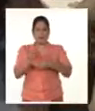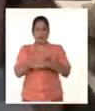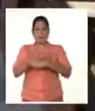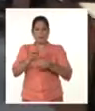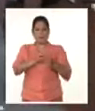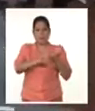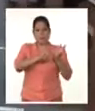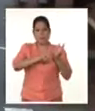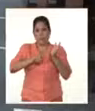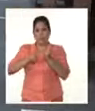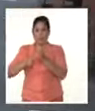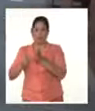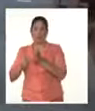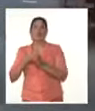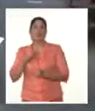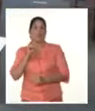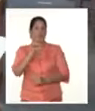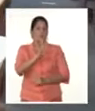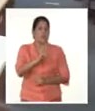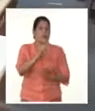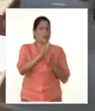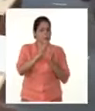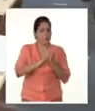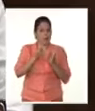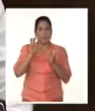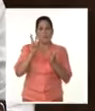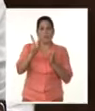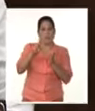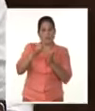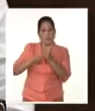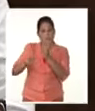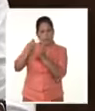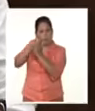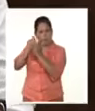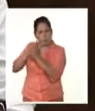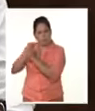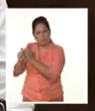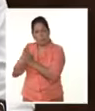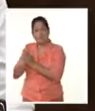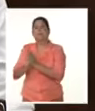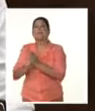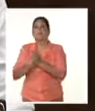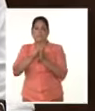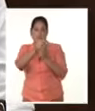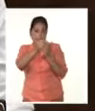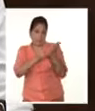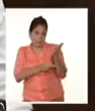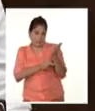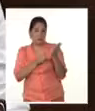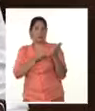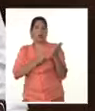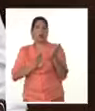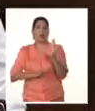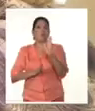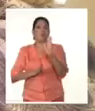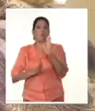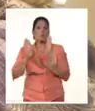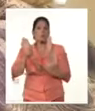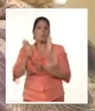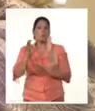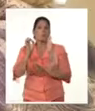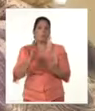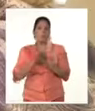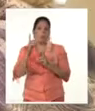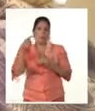provincias a partir de las visitas realizadas por la máxima dirección del país en enero y su continuidad en el mes de mayo.